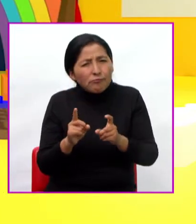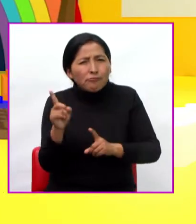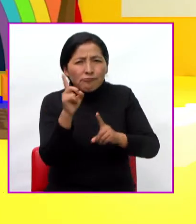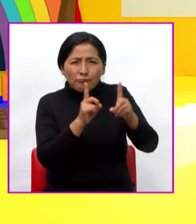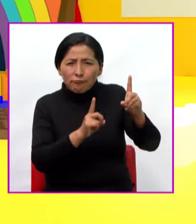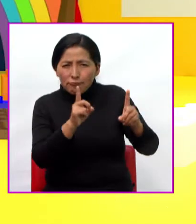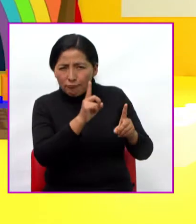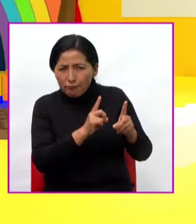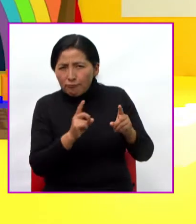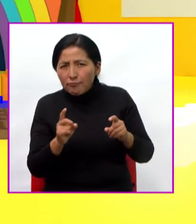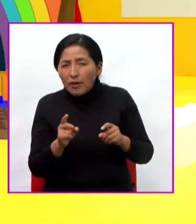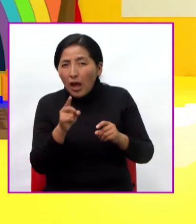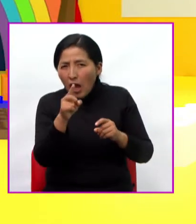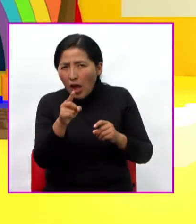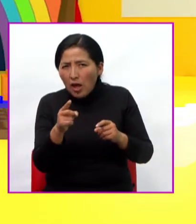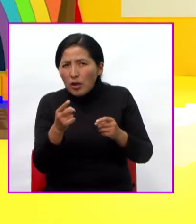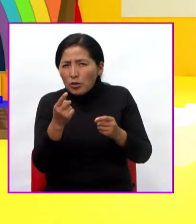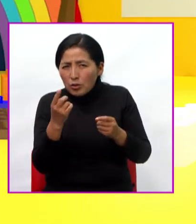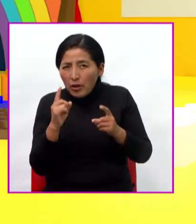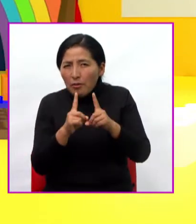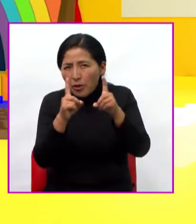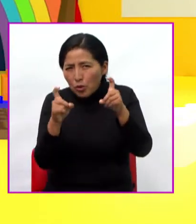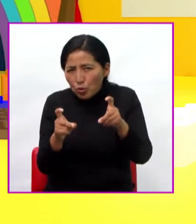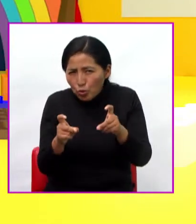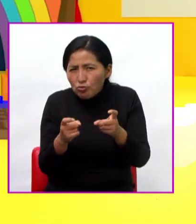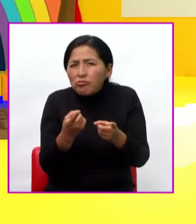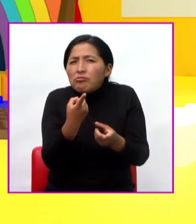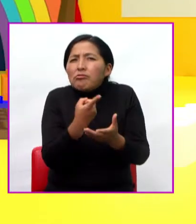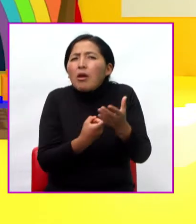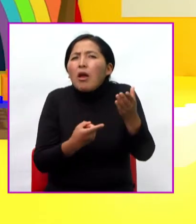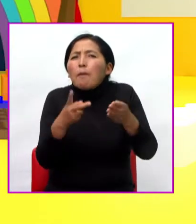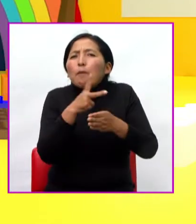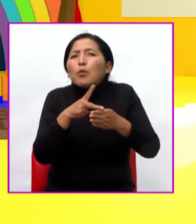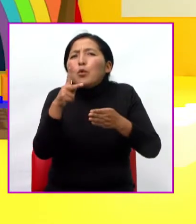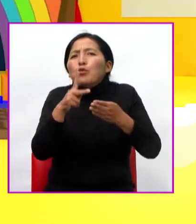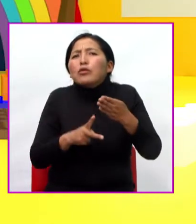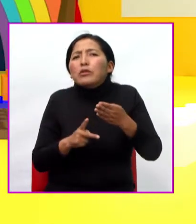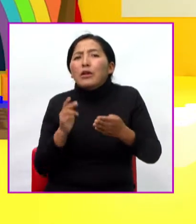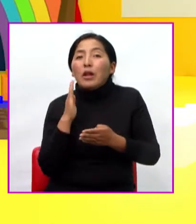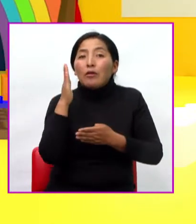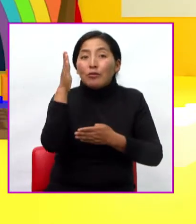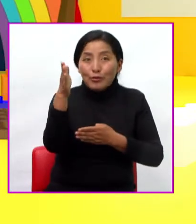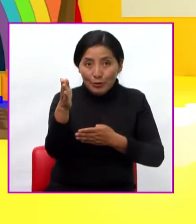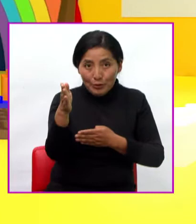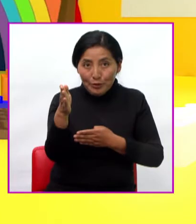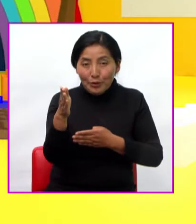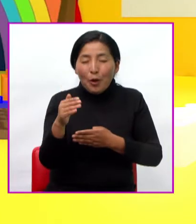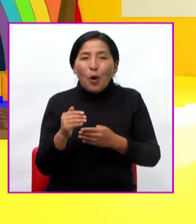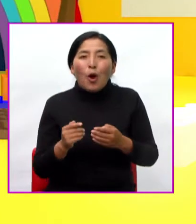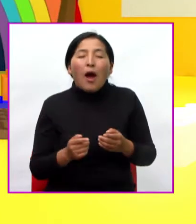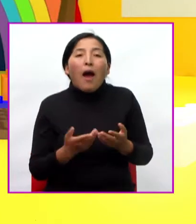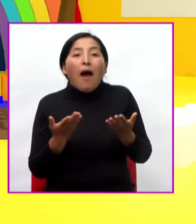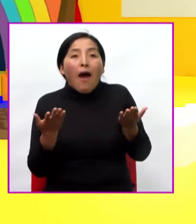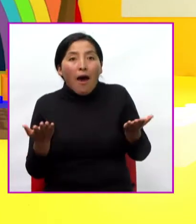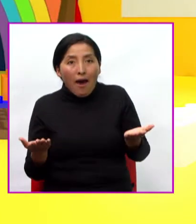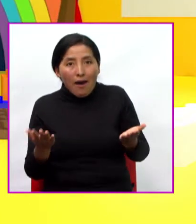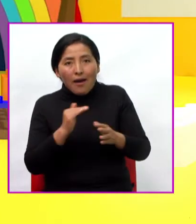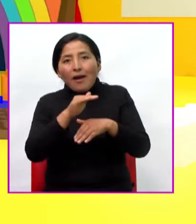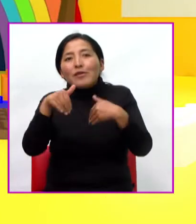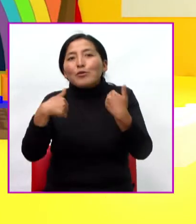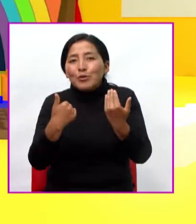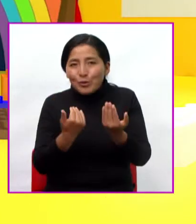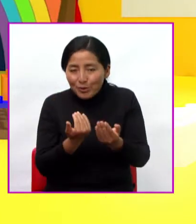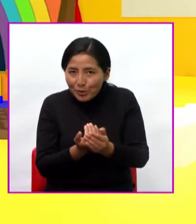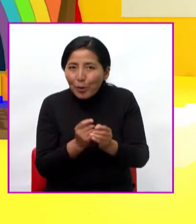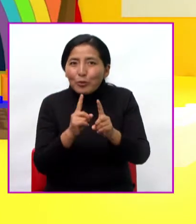vez te han preguntado qué quieres ser cuando seas grande? Oh, claro que sí, a todos, ¿verdad? Muy